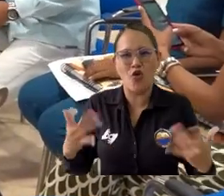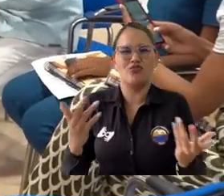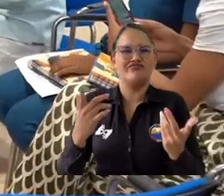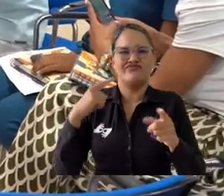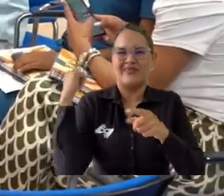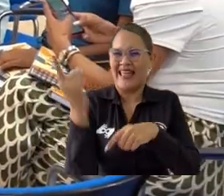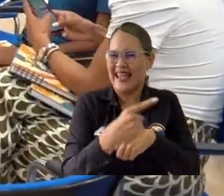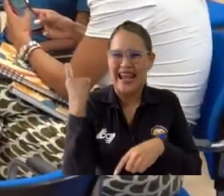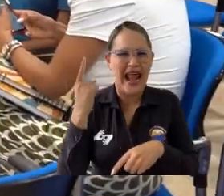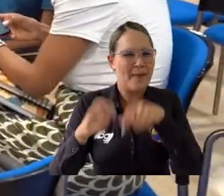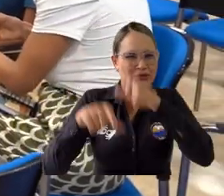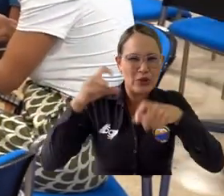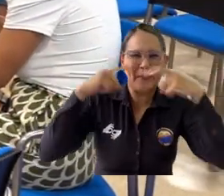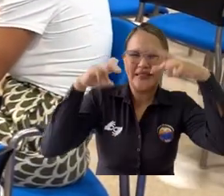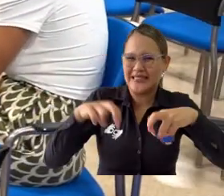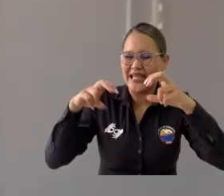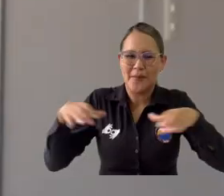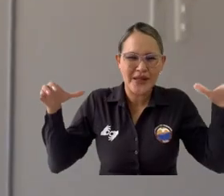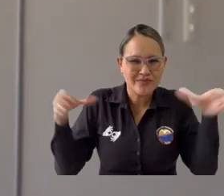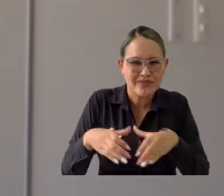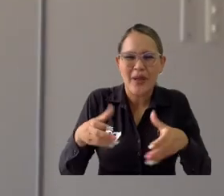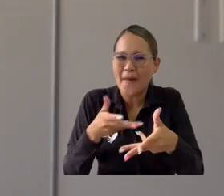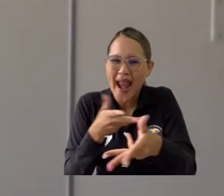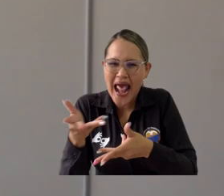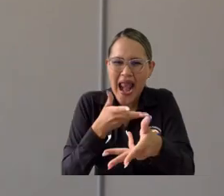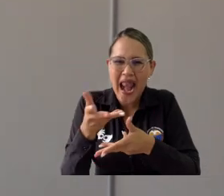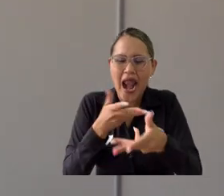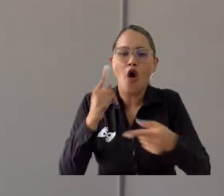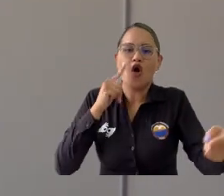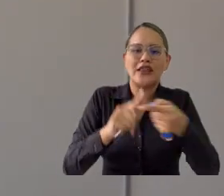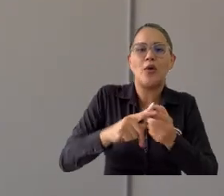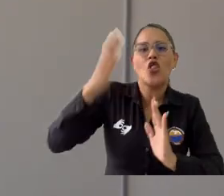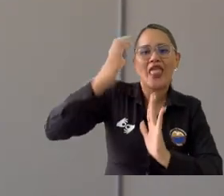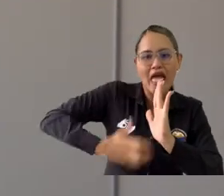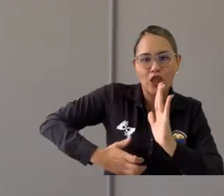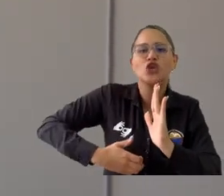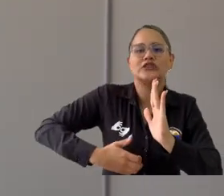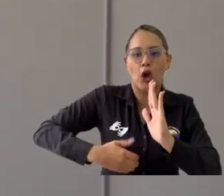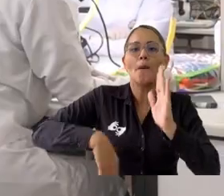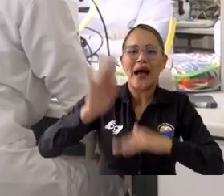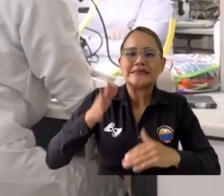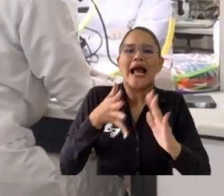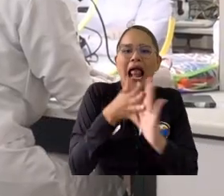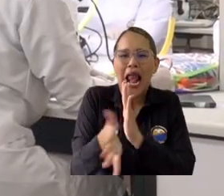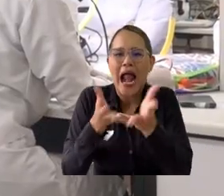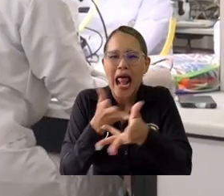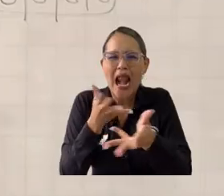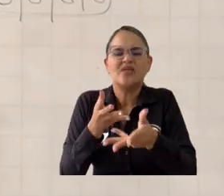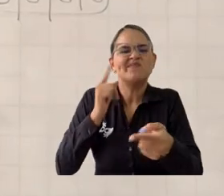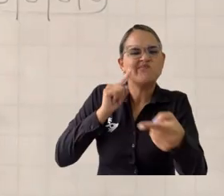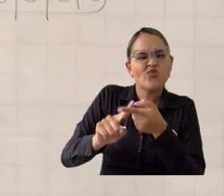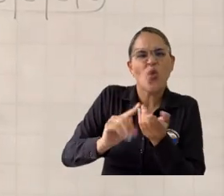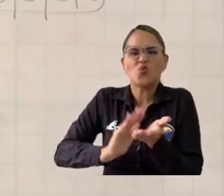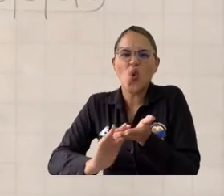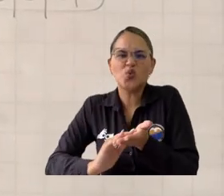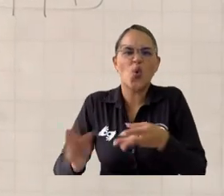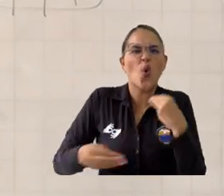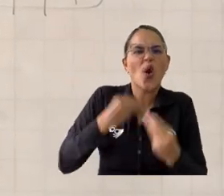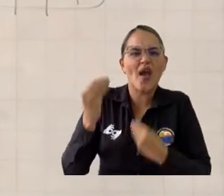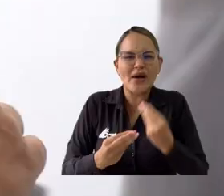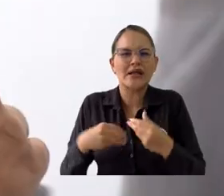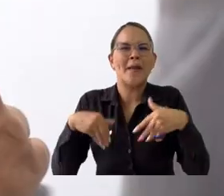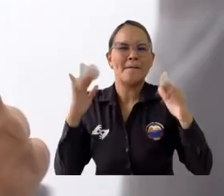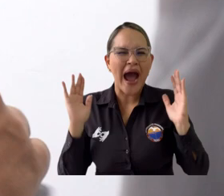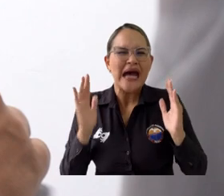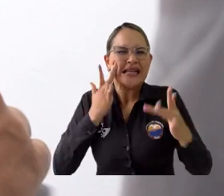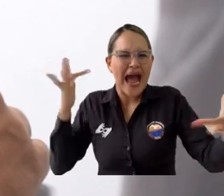entre otros, se desarrollaron mesas de trabajo para abordar diagnósticos y proponer alternativas de solución que permitan mejorar los lineamientos para la